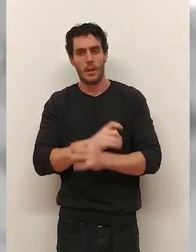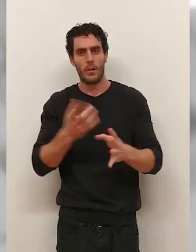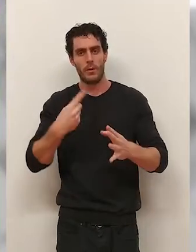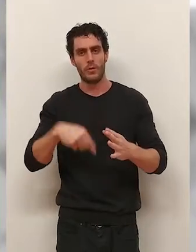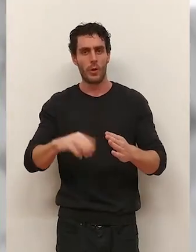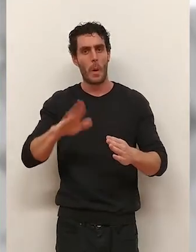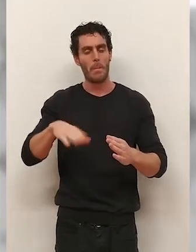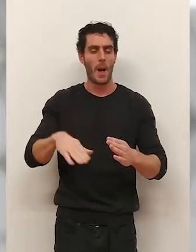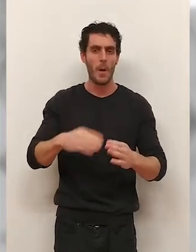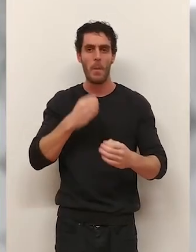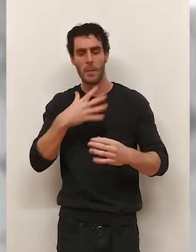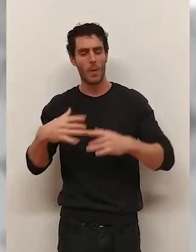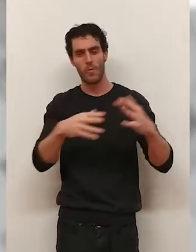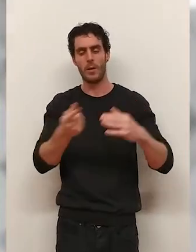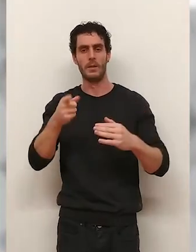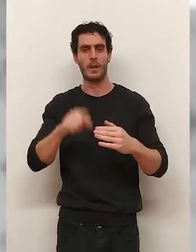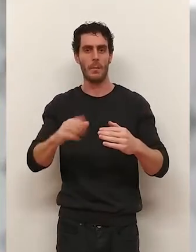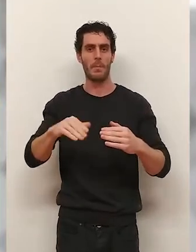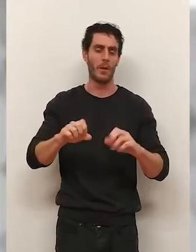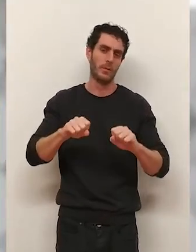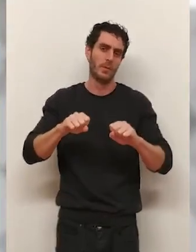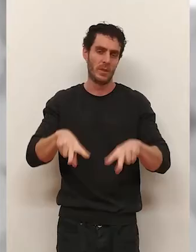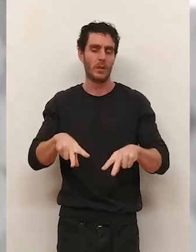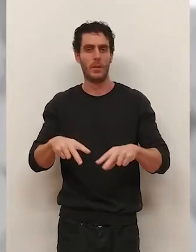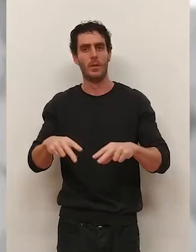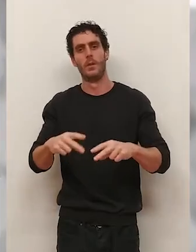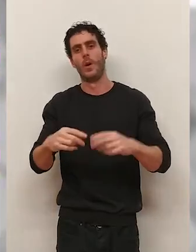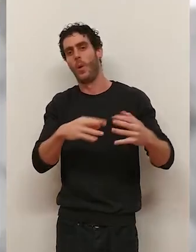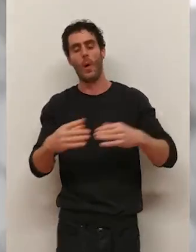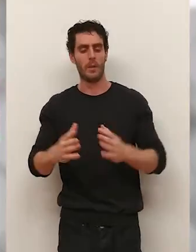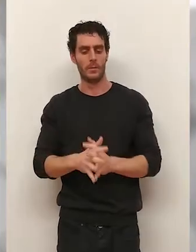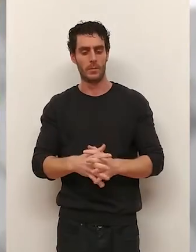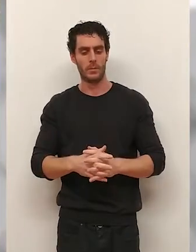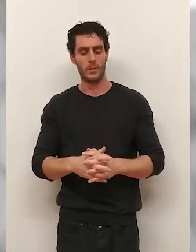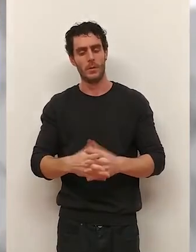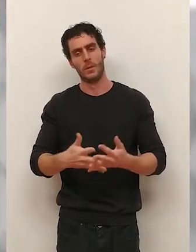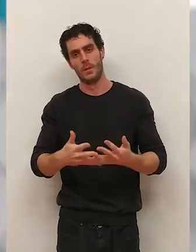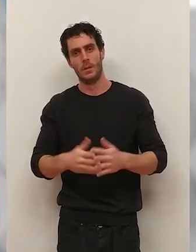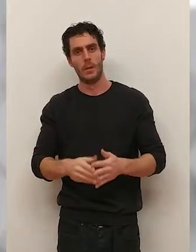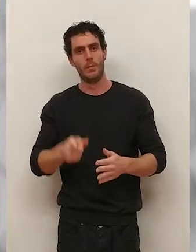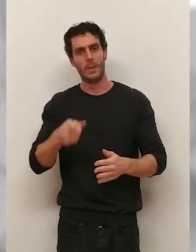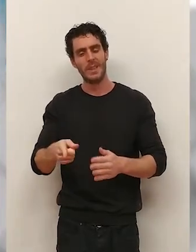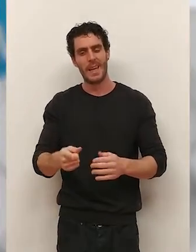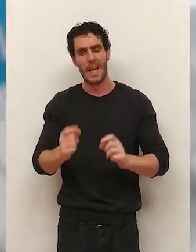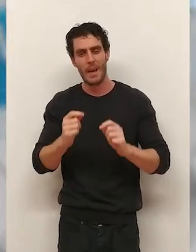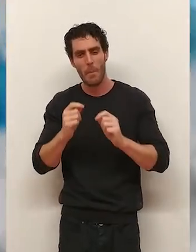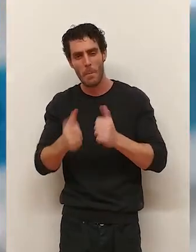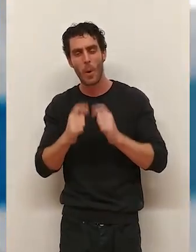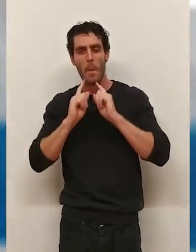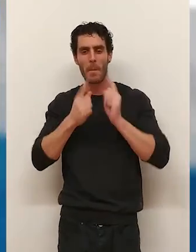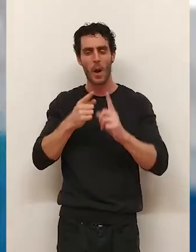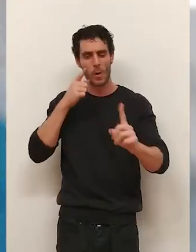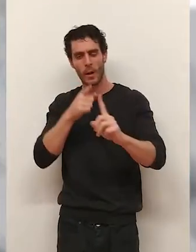jugar bien con balón y jugar bien sin balón. Probablemente mejor que en los dos últimos partidos, pero ese punto de corazón y